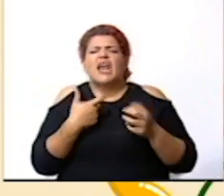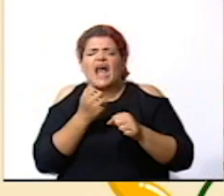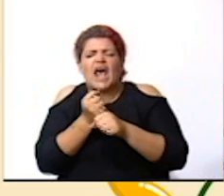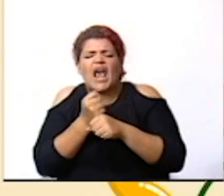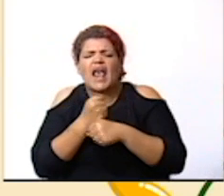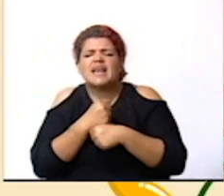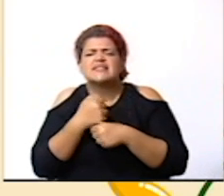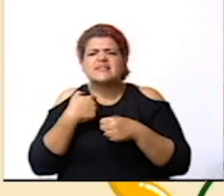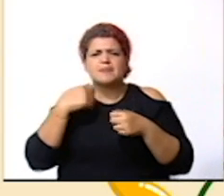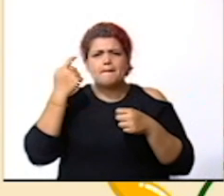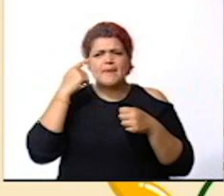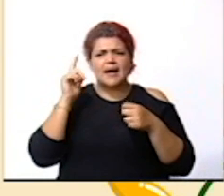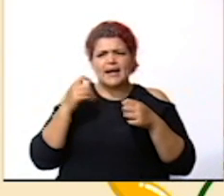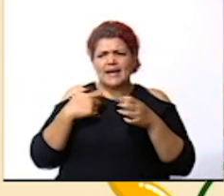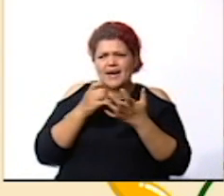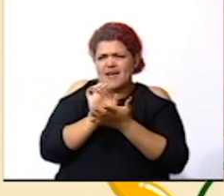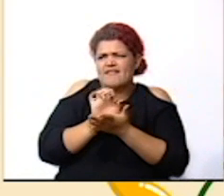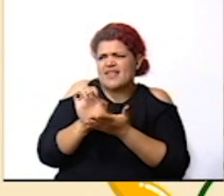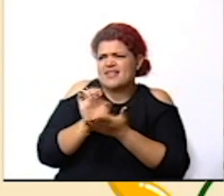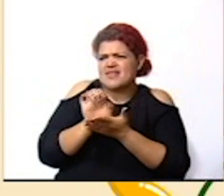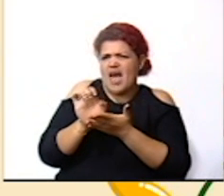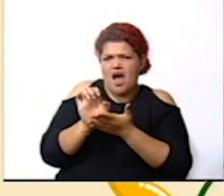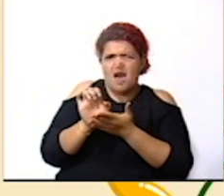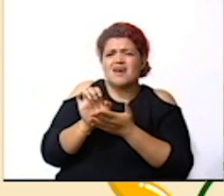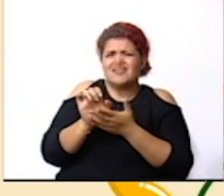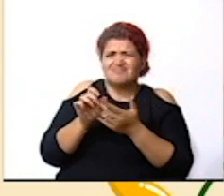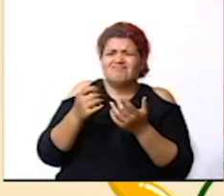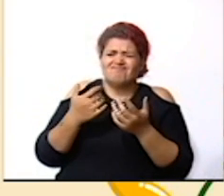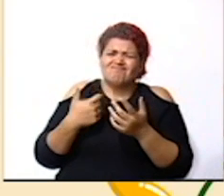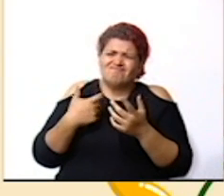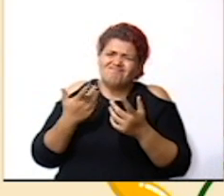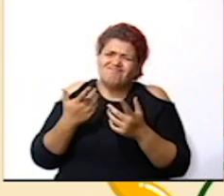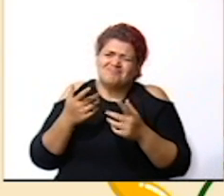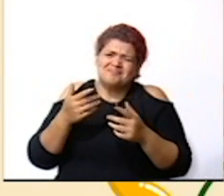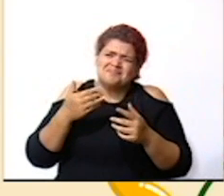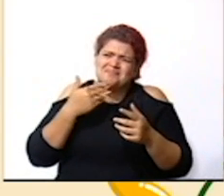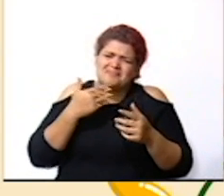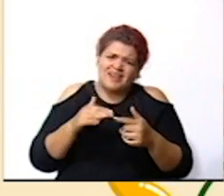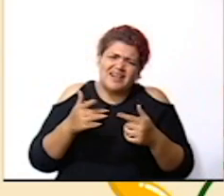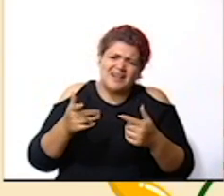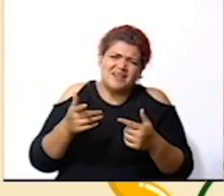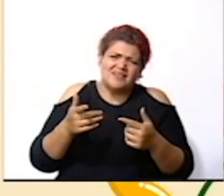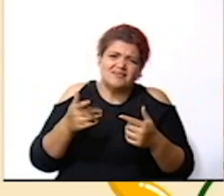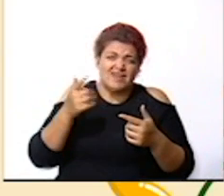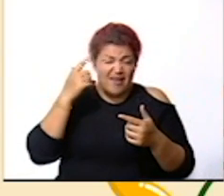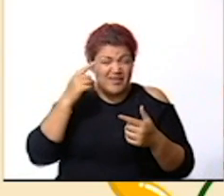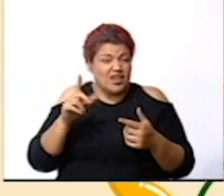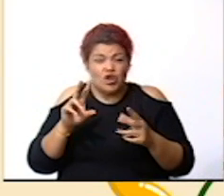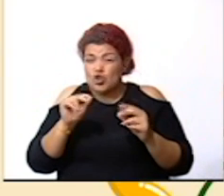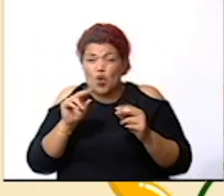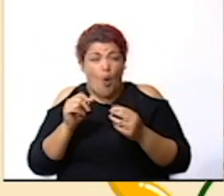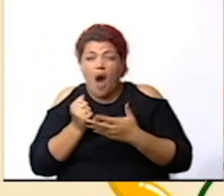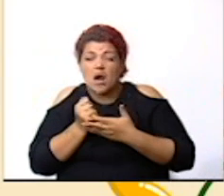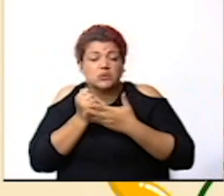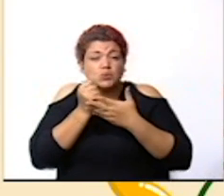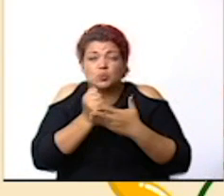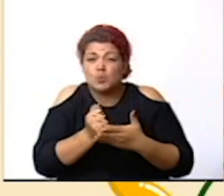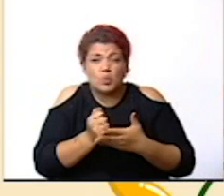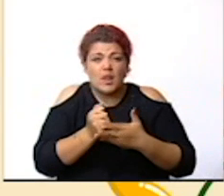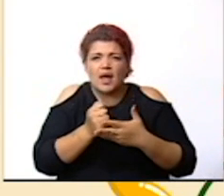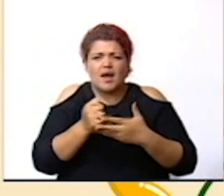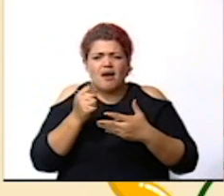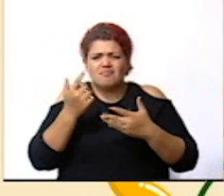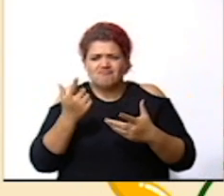cabo para evitar situaciones desfavorecerables verdad perdón en este caso que no favorezcan a